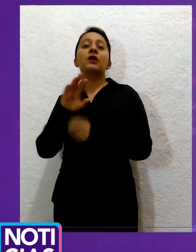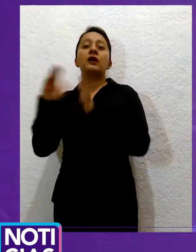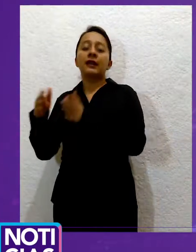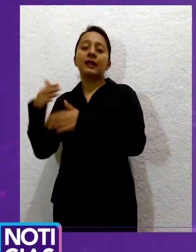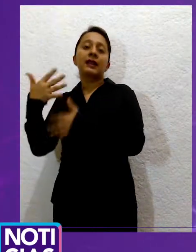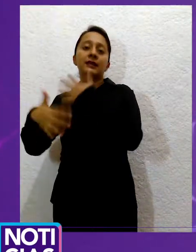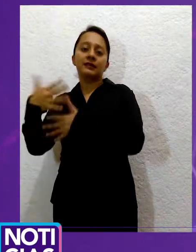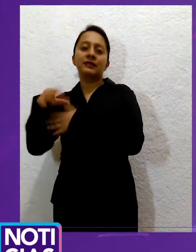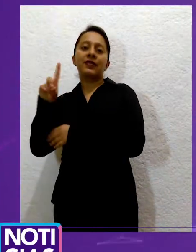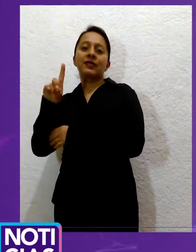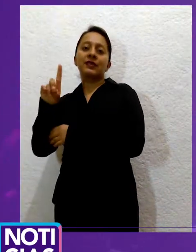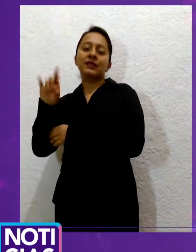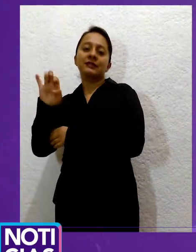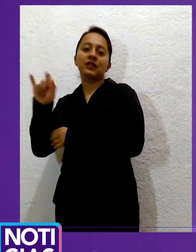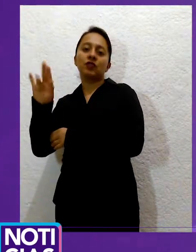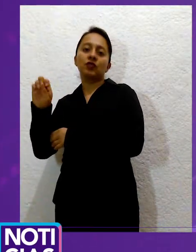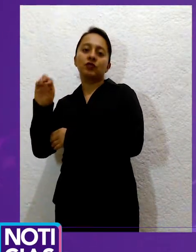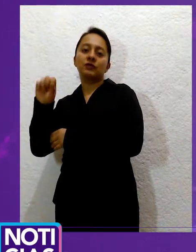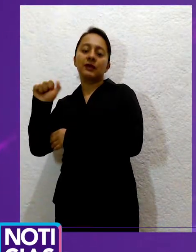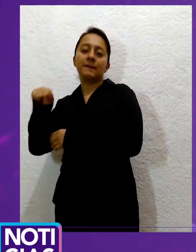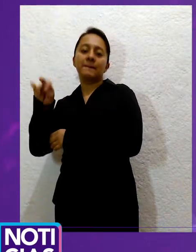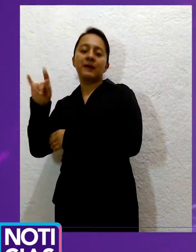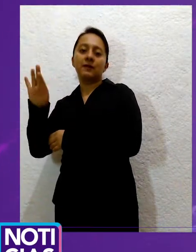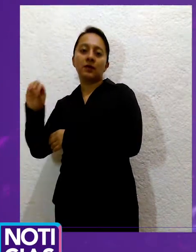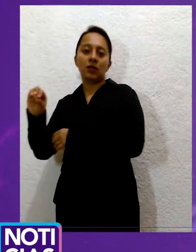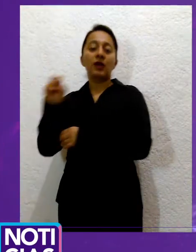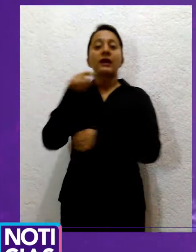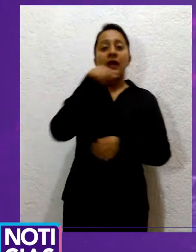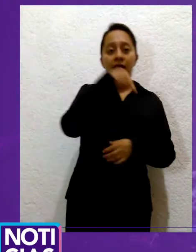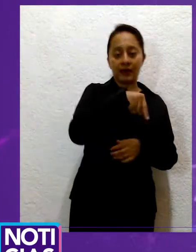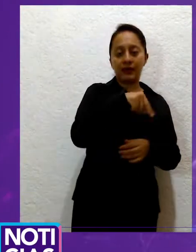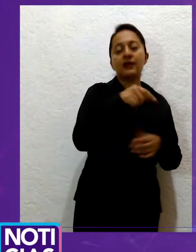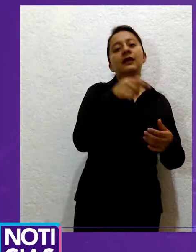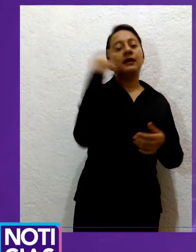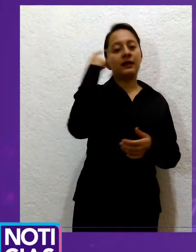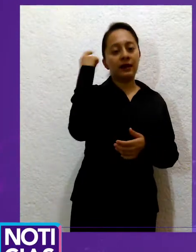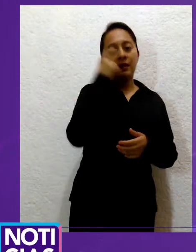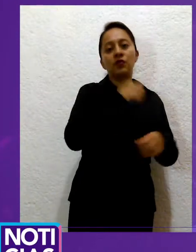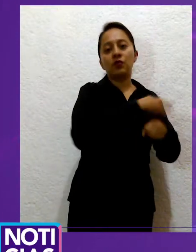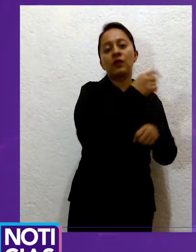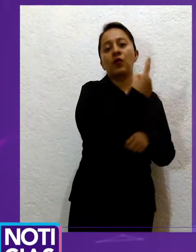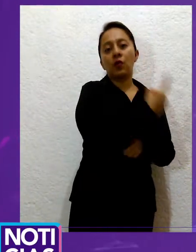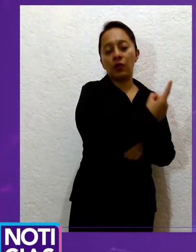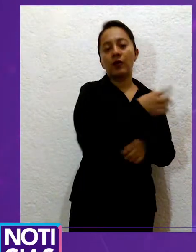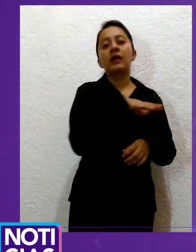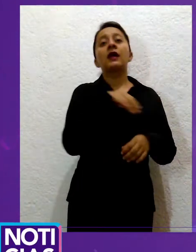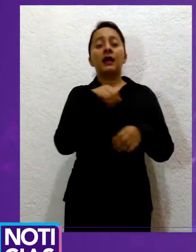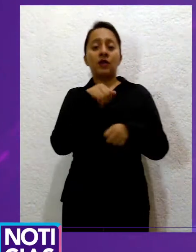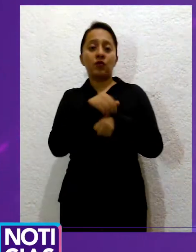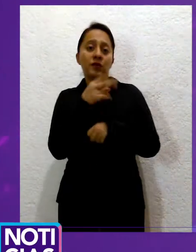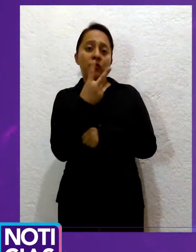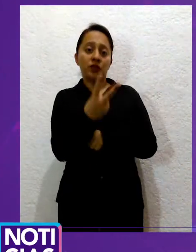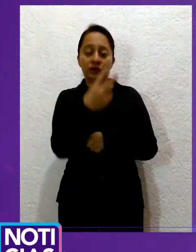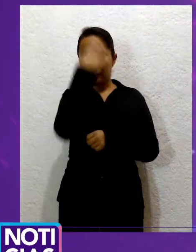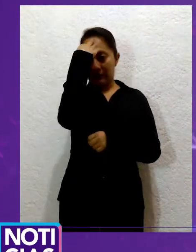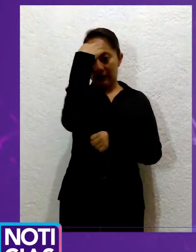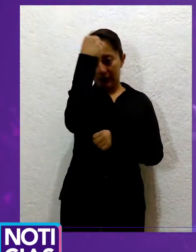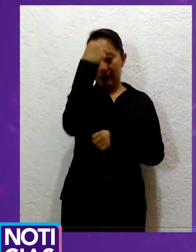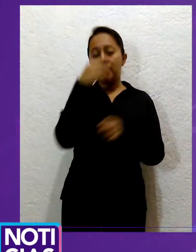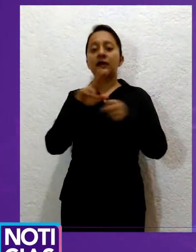el Hospital Regional número 1 en Querétaro, en el número 2 del Marqués y en el Hospital de San Juan del Río.